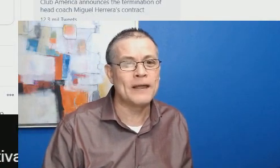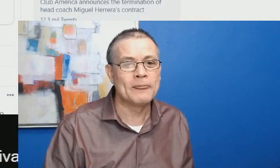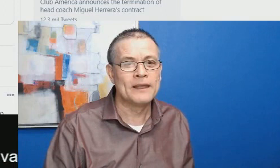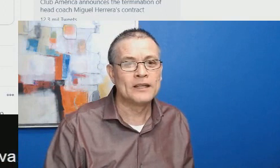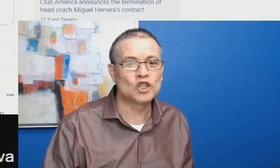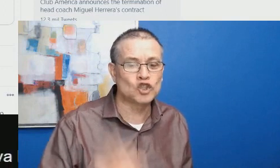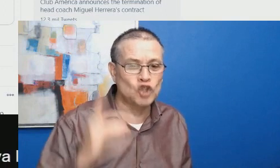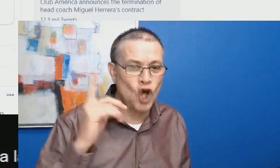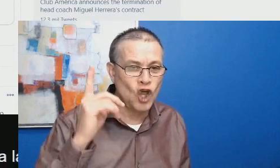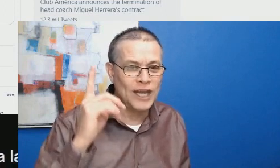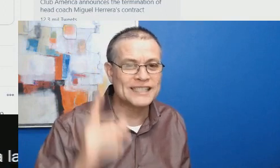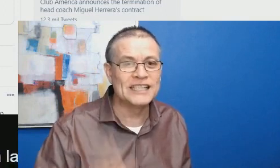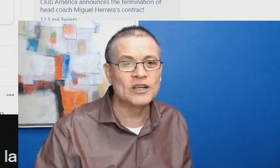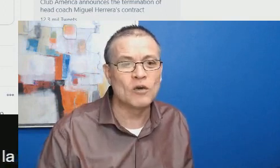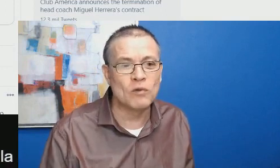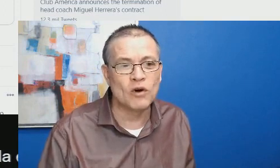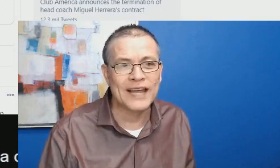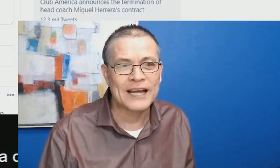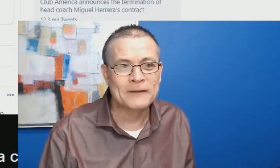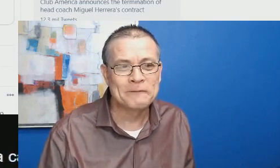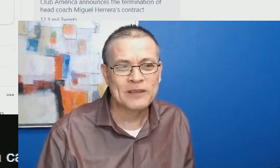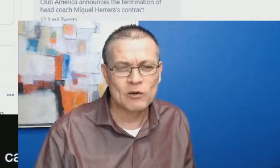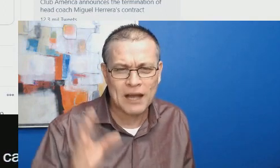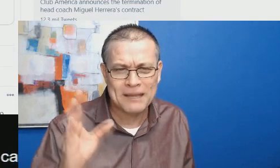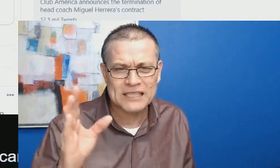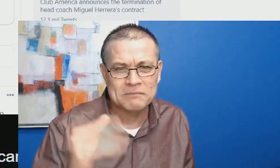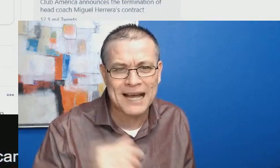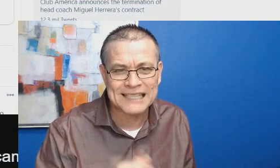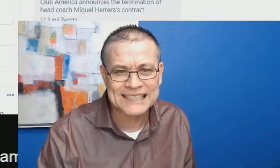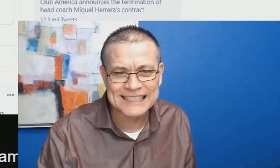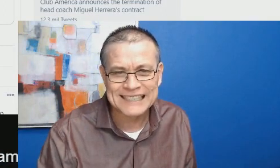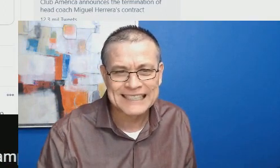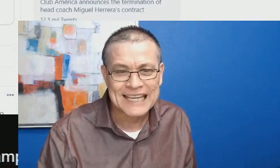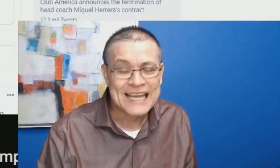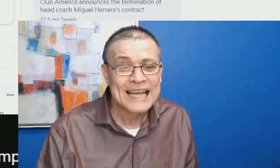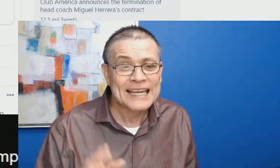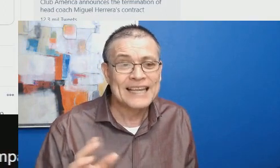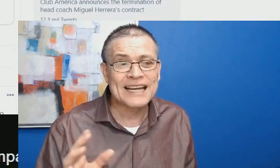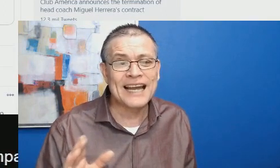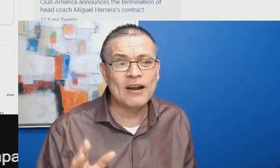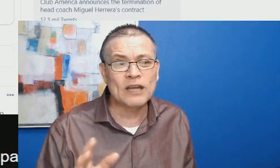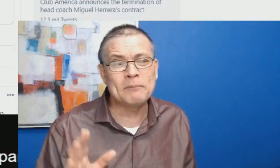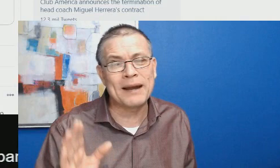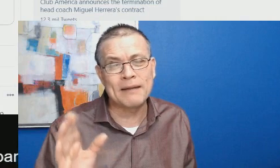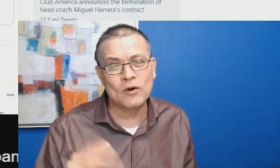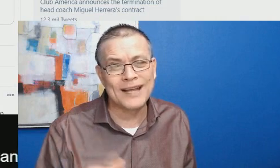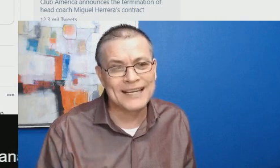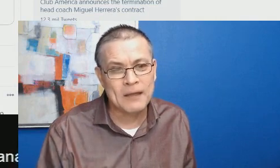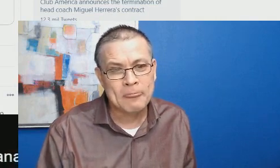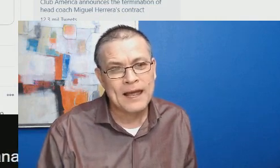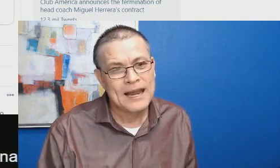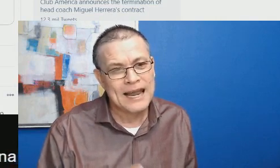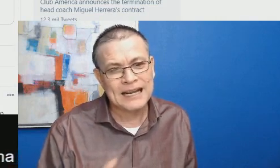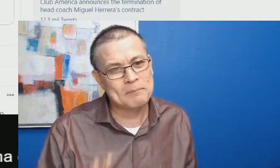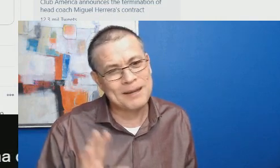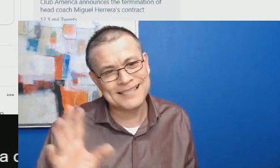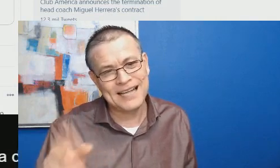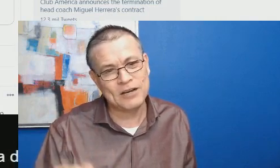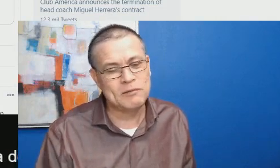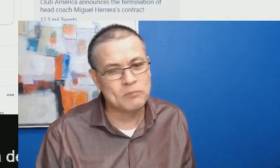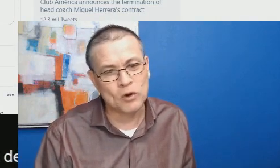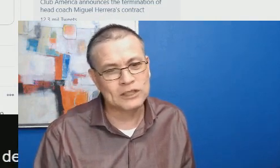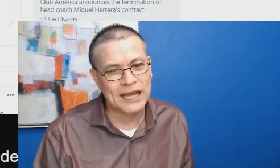embona. Todo les incomoda. Una vez más, queda claro que para Morena la